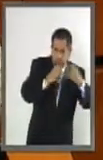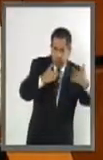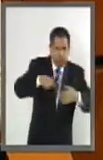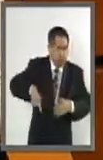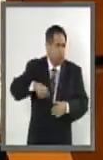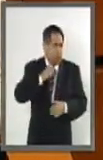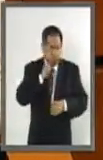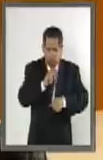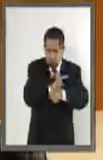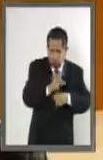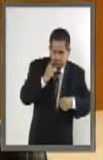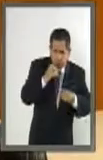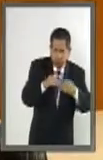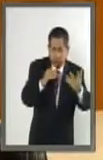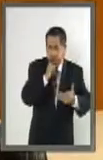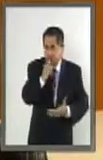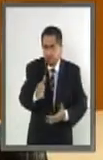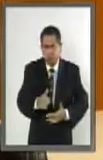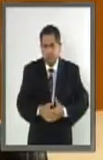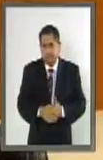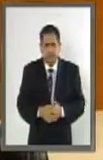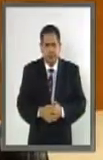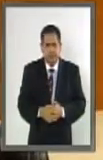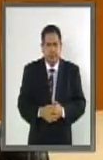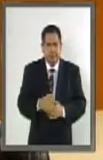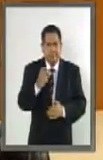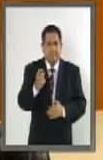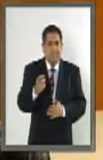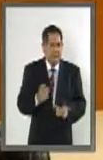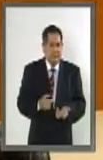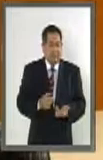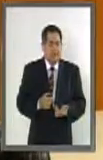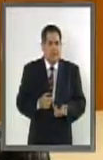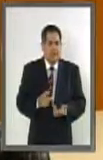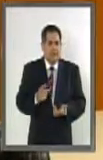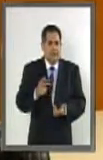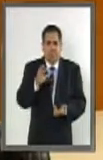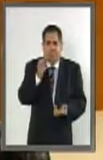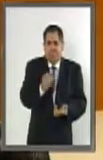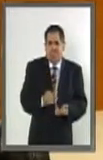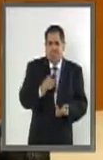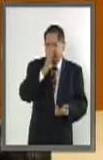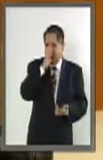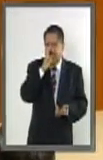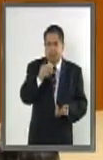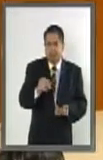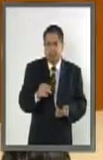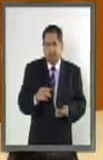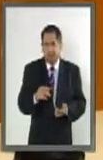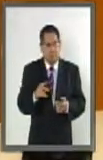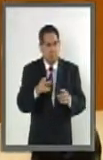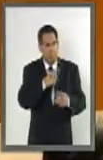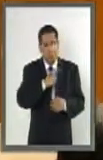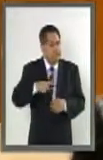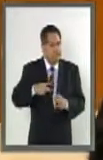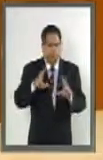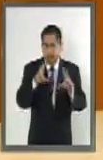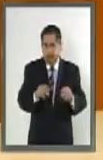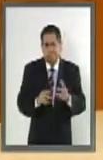y esto no es aceptable ni debemos